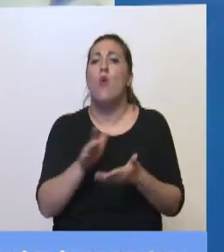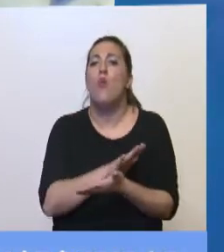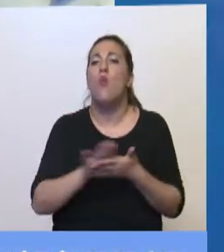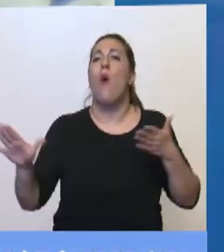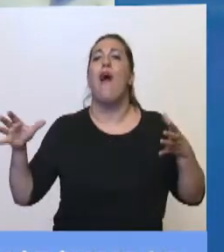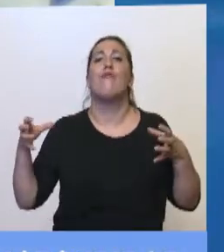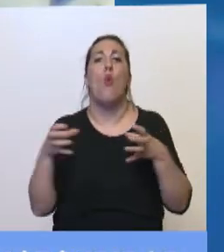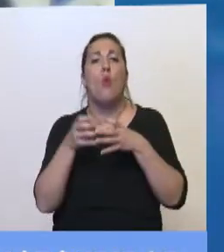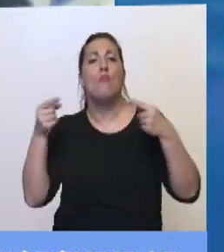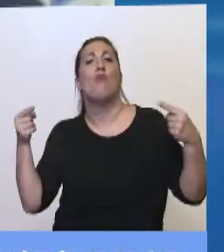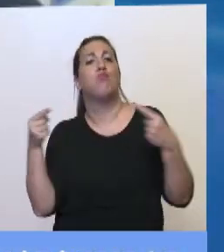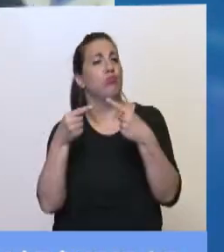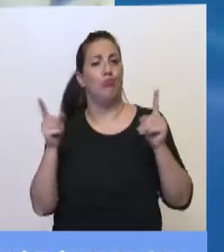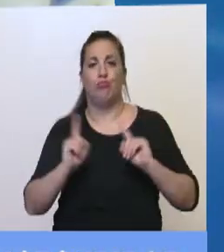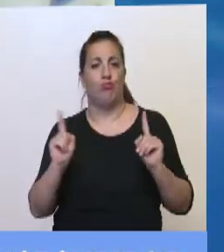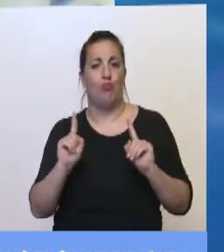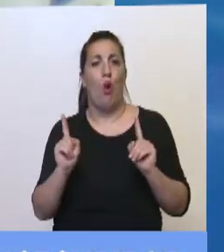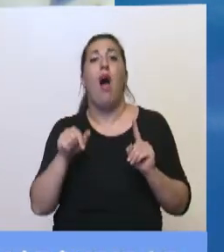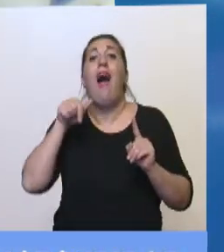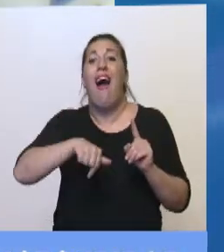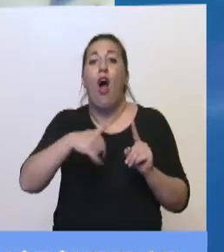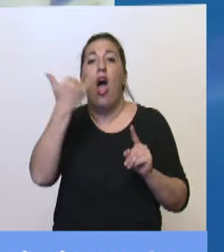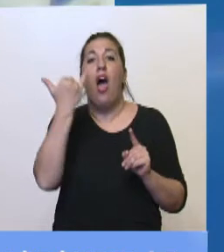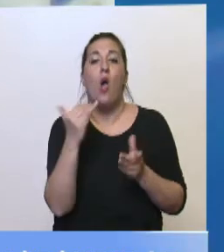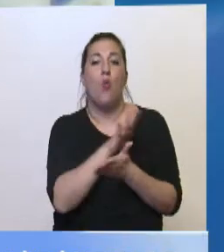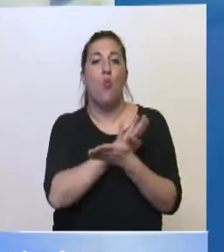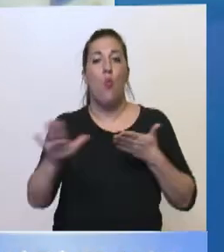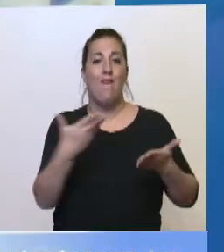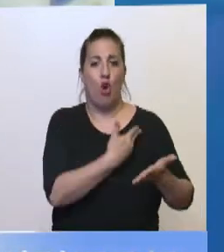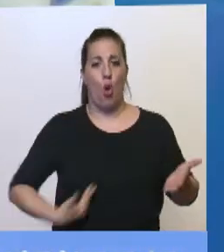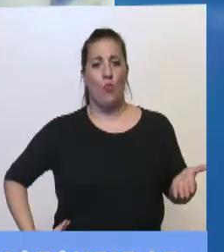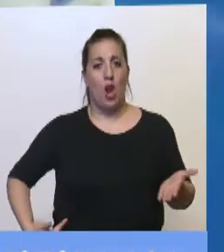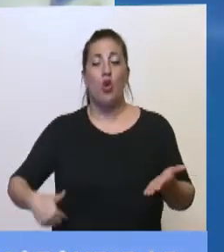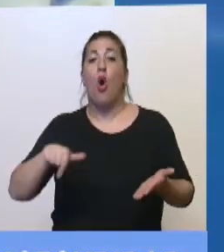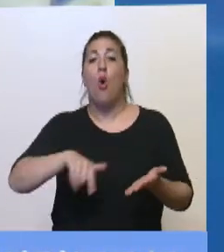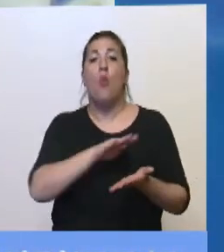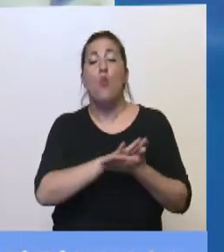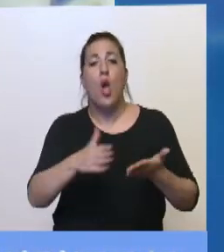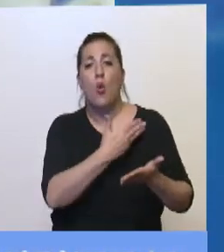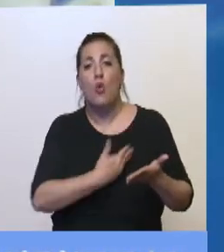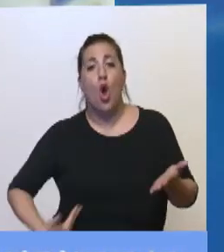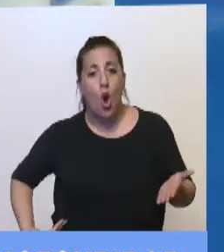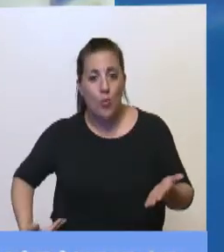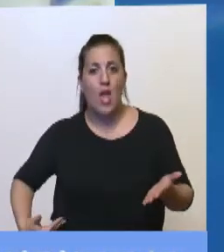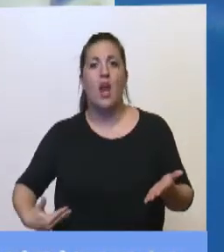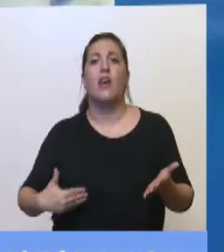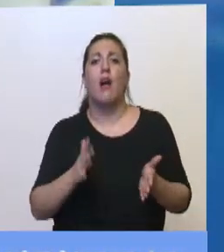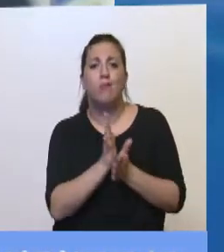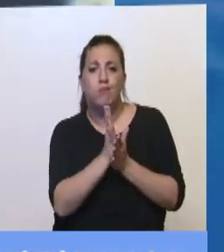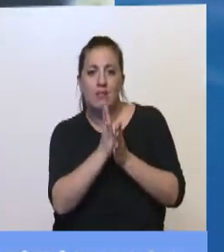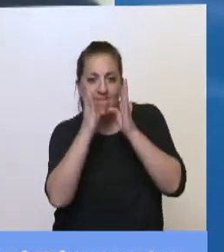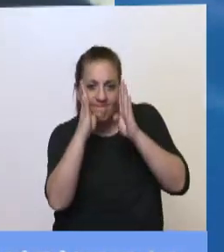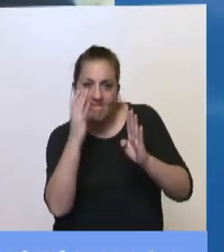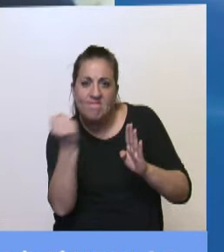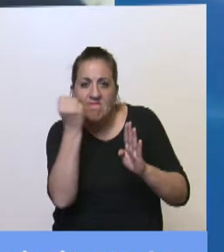oposición, lo que hay es un nuevo oficialismo. Hoy hay un nuevo gobierno que no se dedica, desde el gobierno, a perseguir,